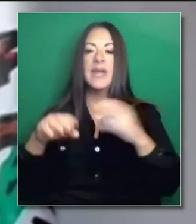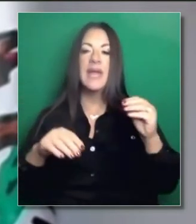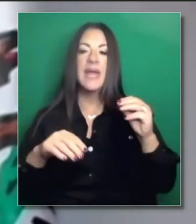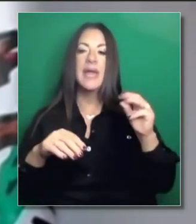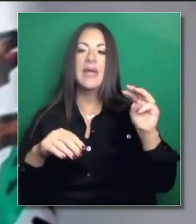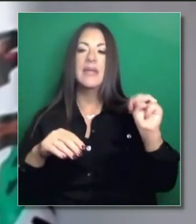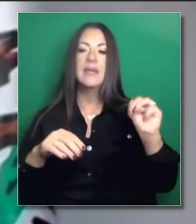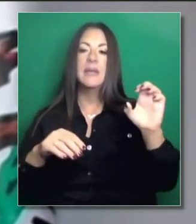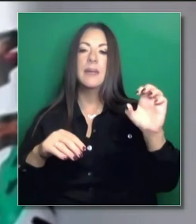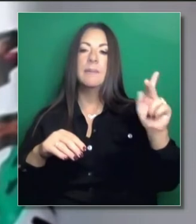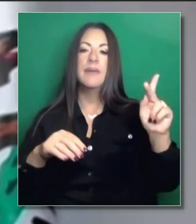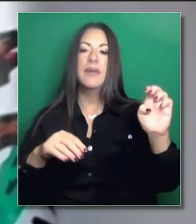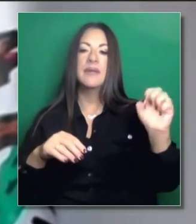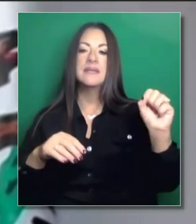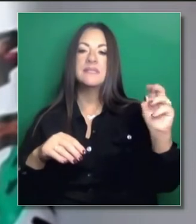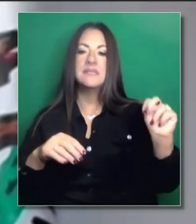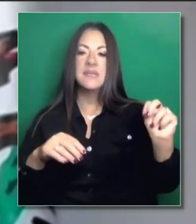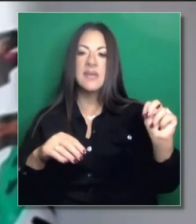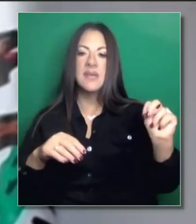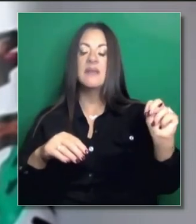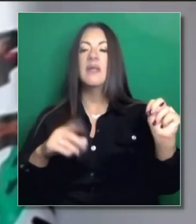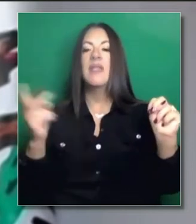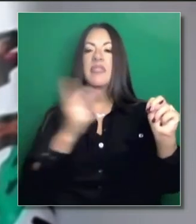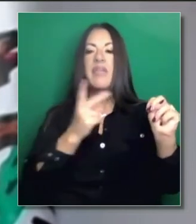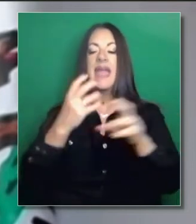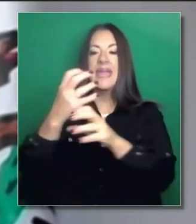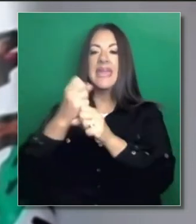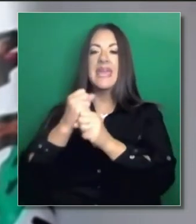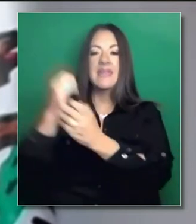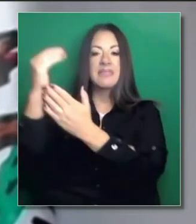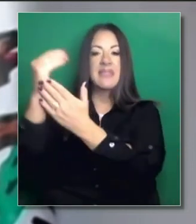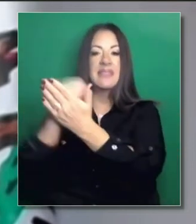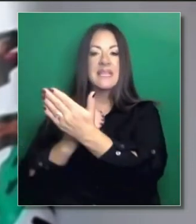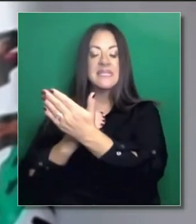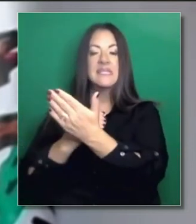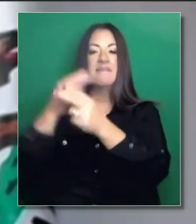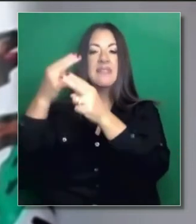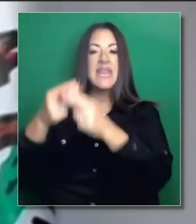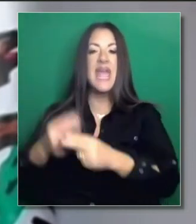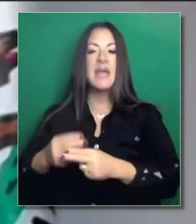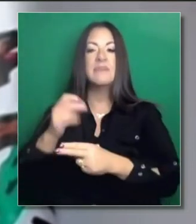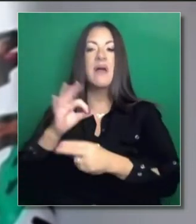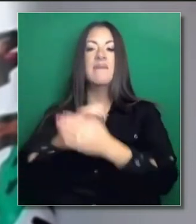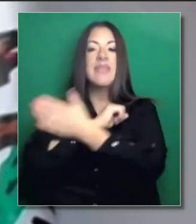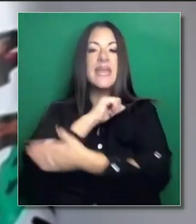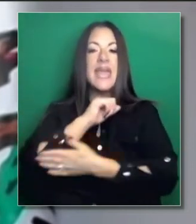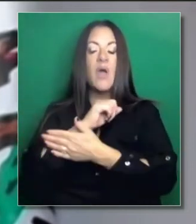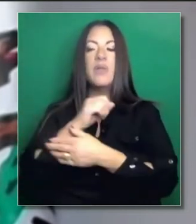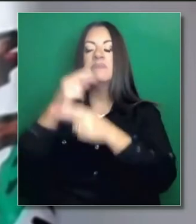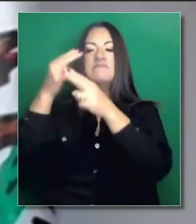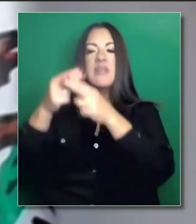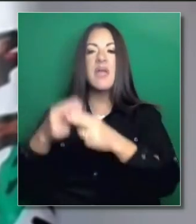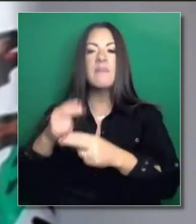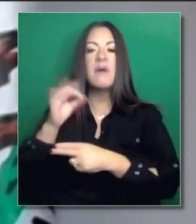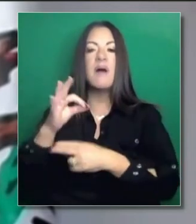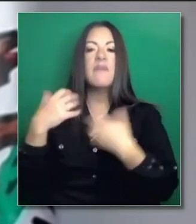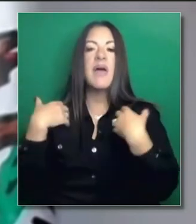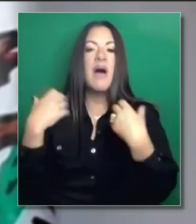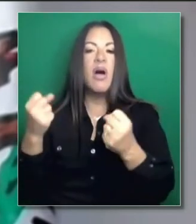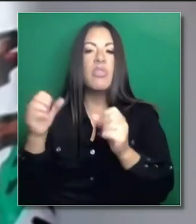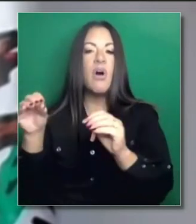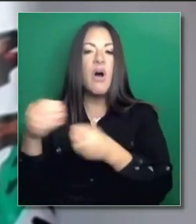y McKesson y Moderna entregan esas vacunas a esos sitios de